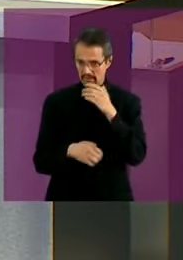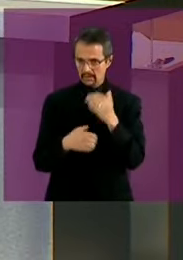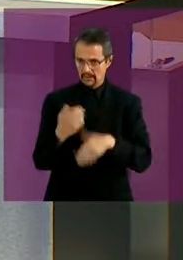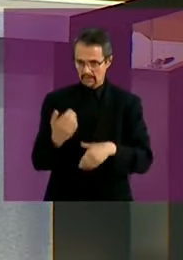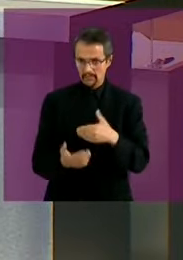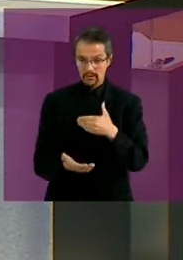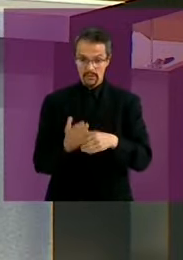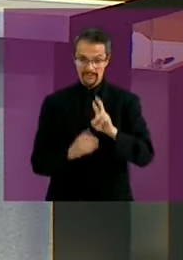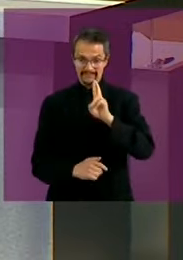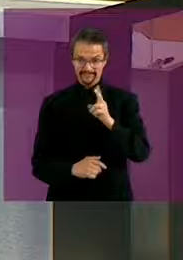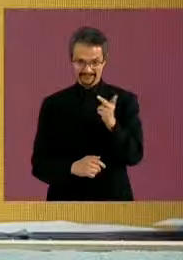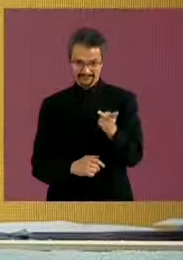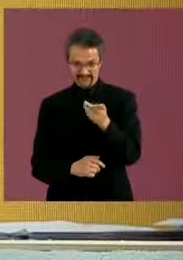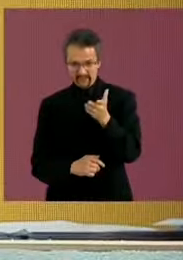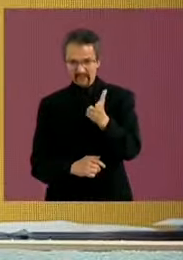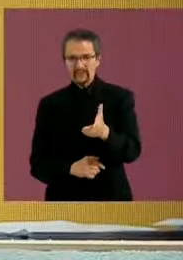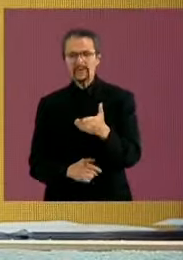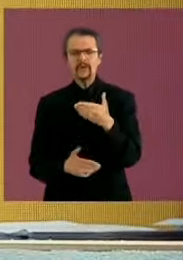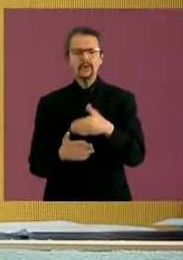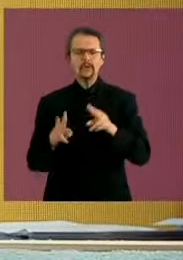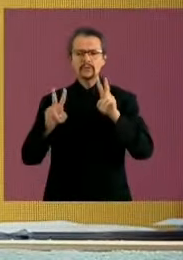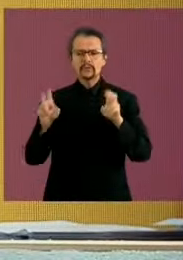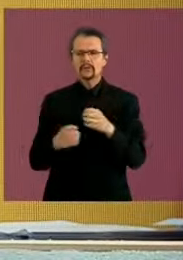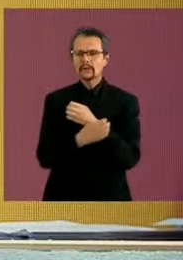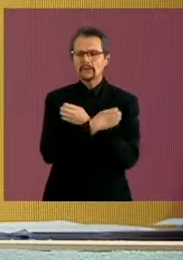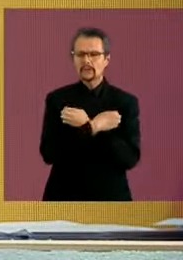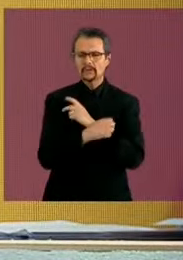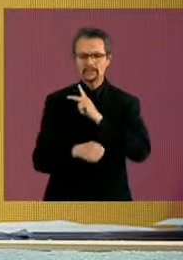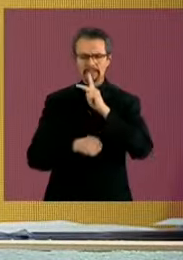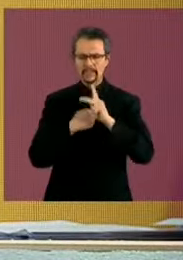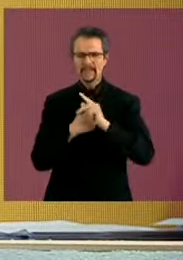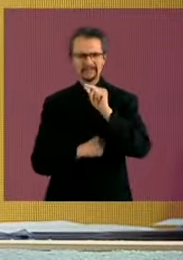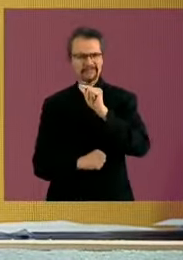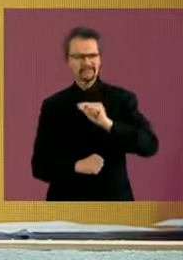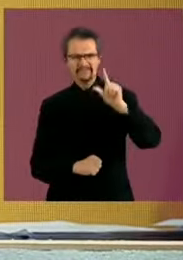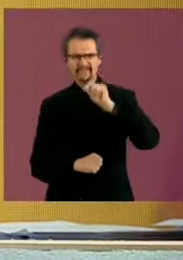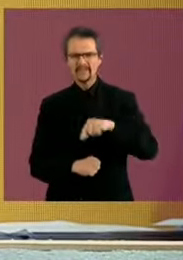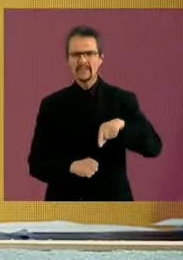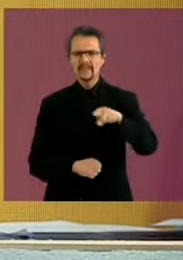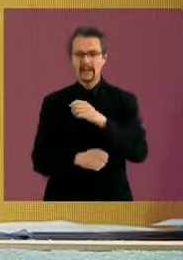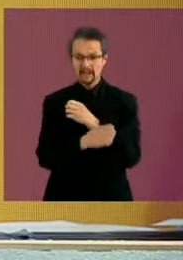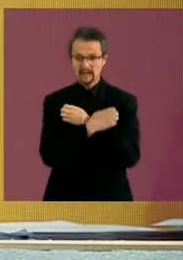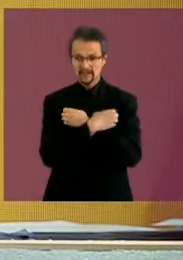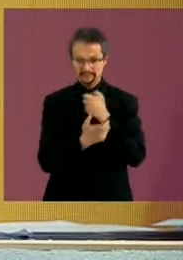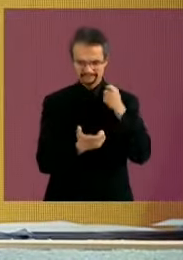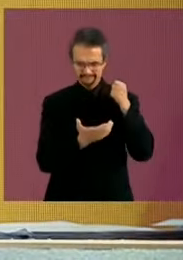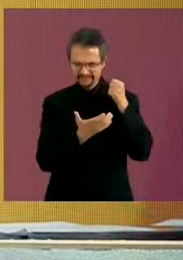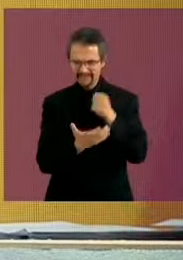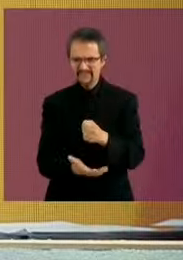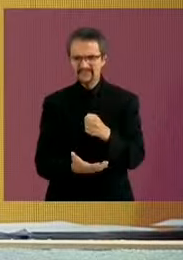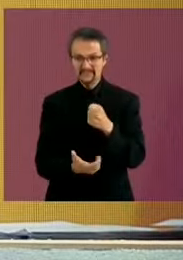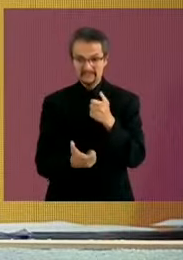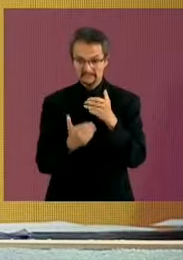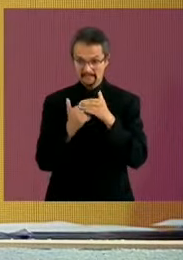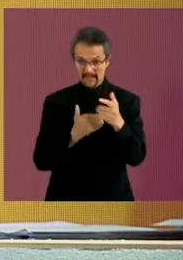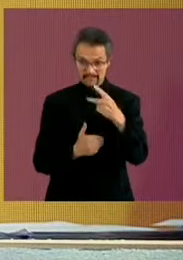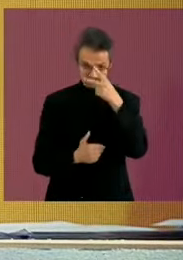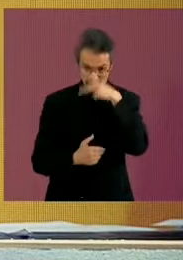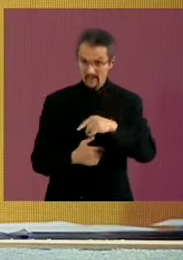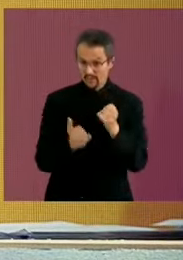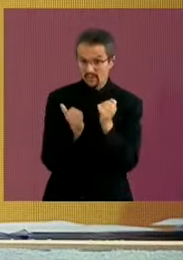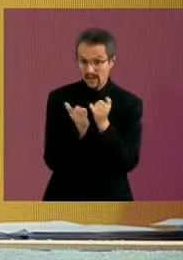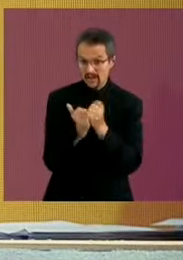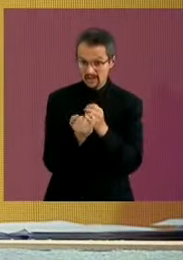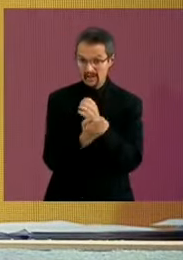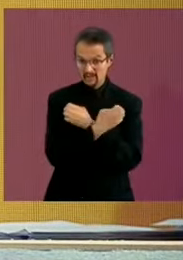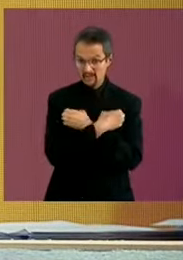con altos niveles de inversión y de desarrollo se invierte en educación. ¿Usted propondría un incremento, un aumento presupuestal en materia